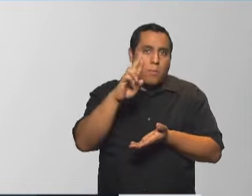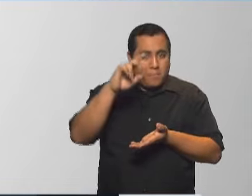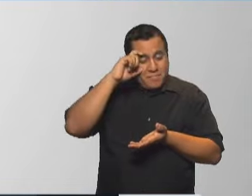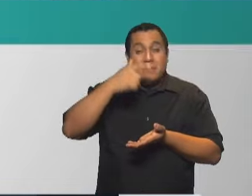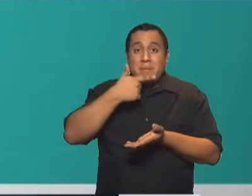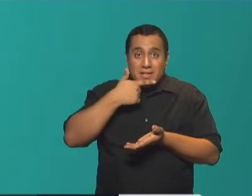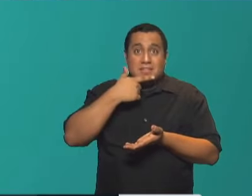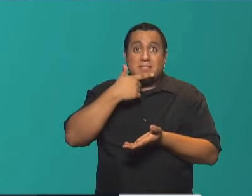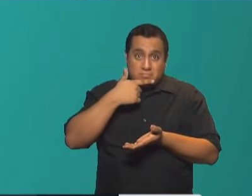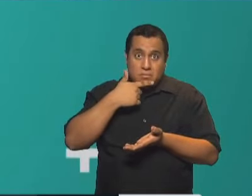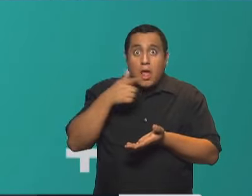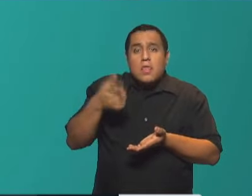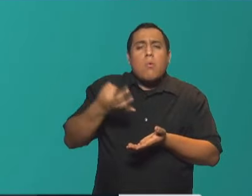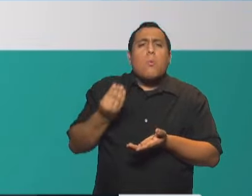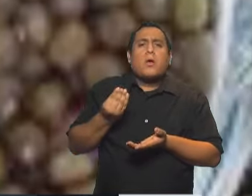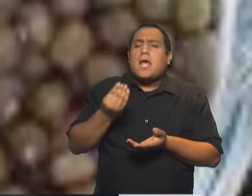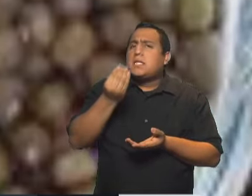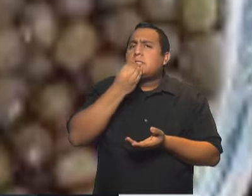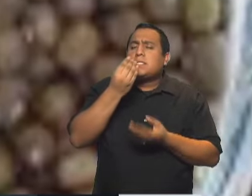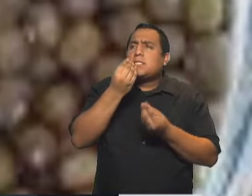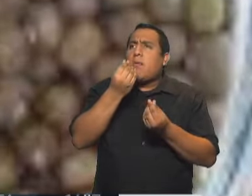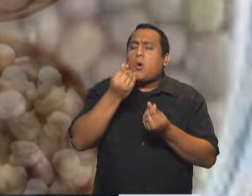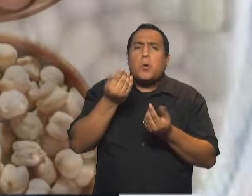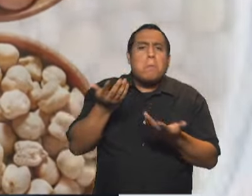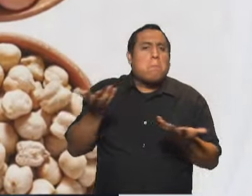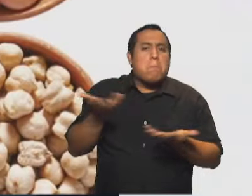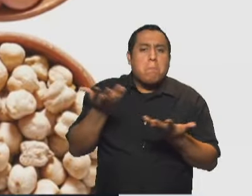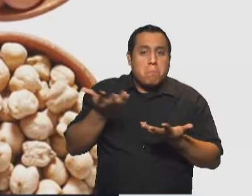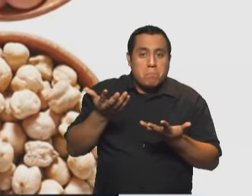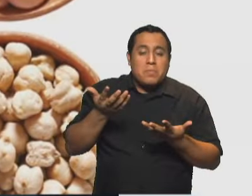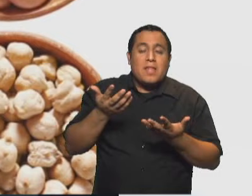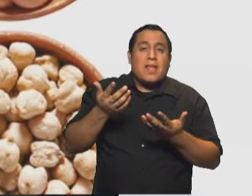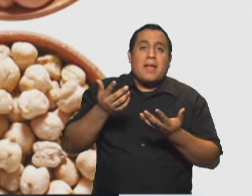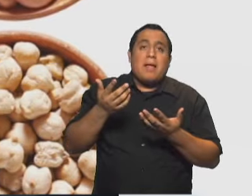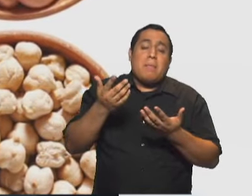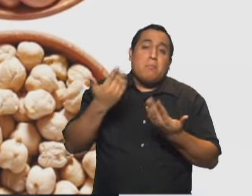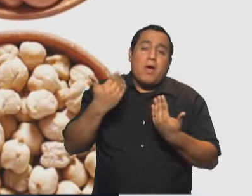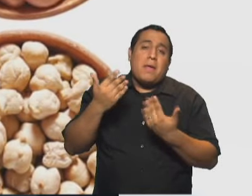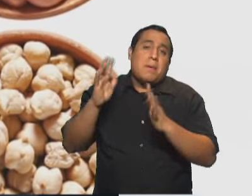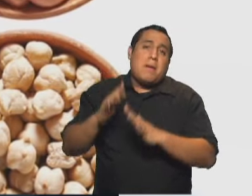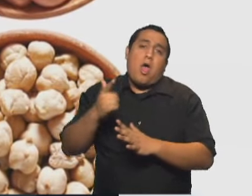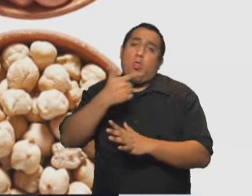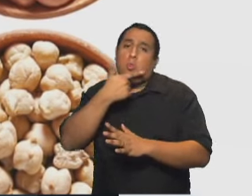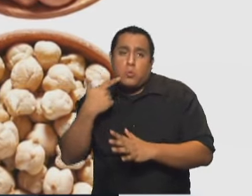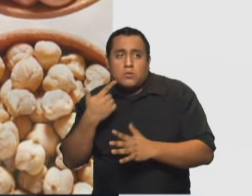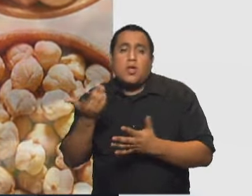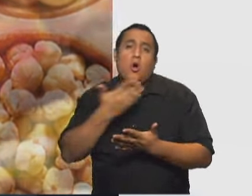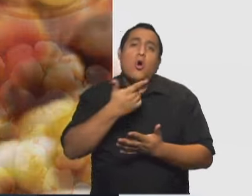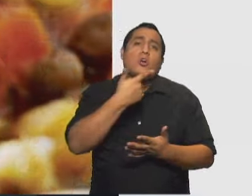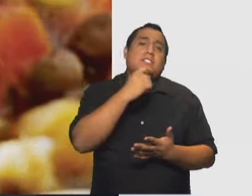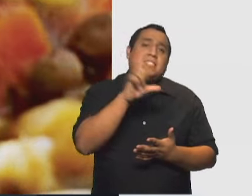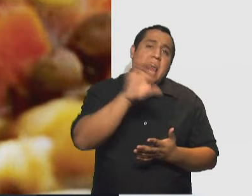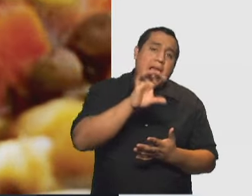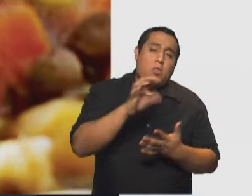neutro, al igual que pasa por ejemplo con los cereales, los podemos usar tanto en preparaciones saladas como veíamos la semana pasada,